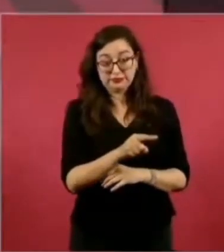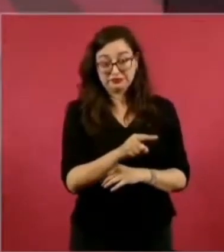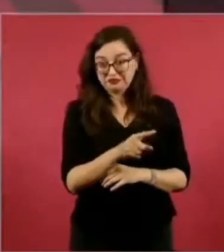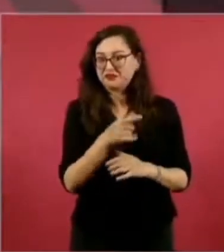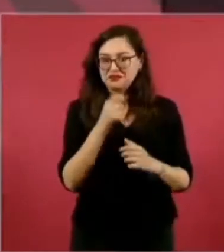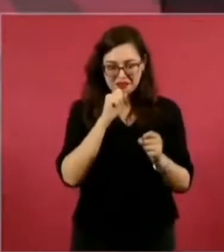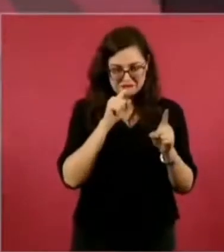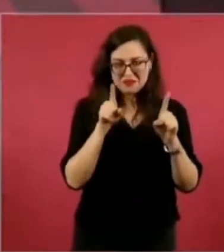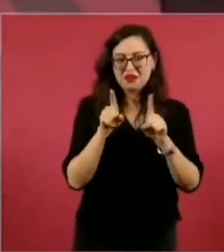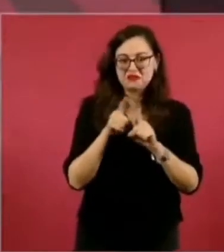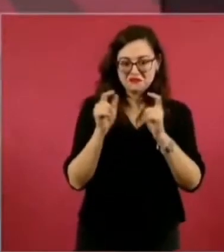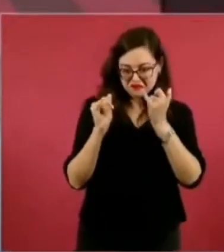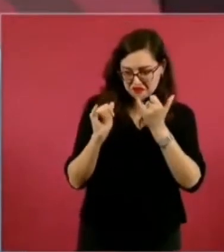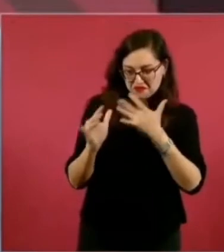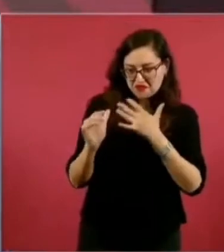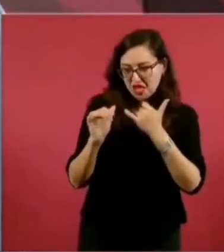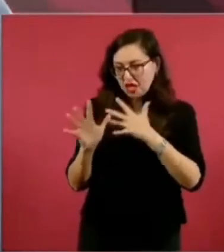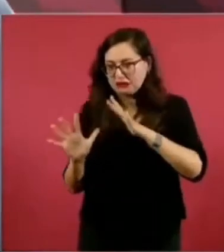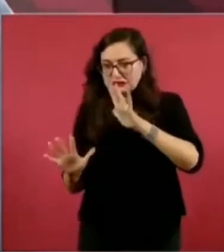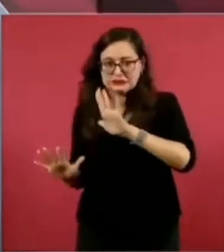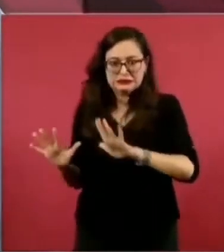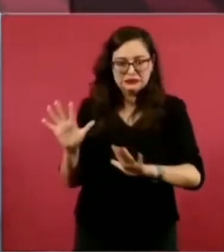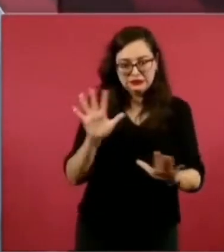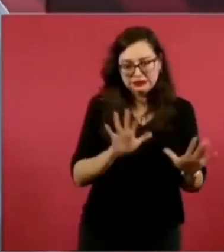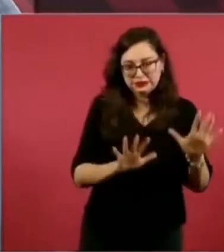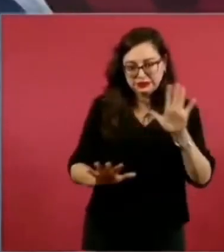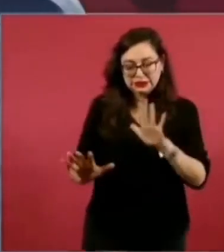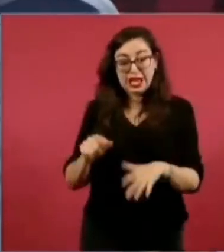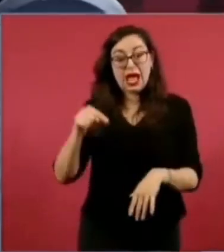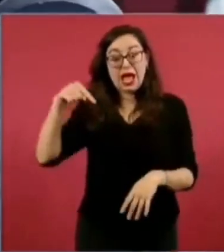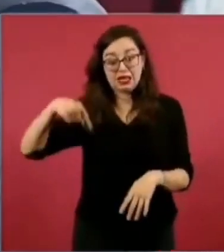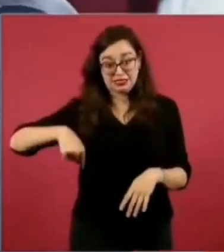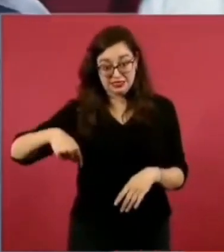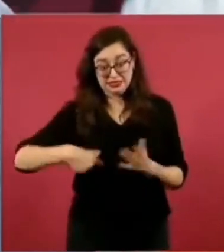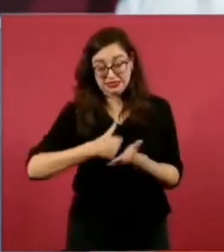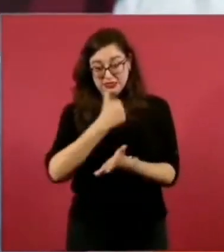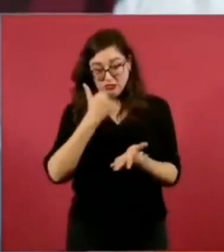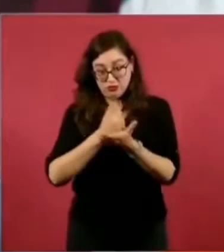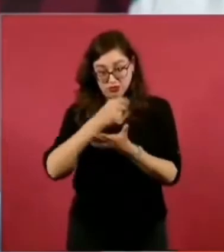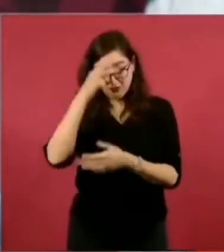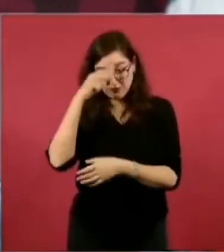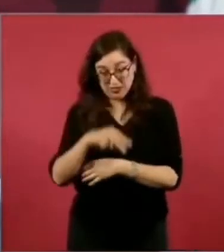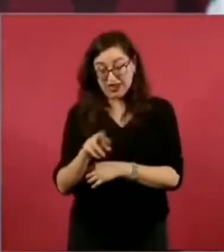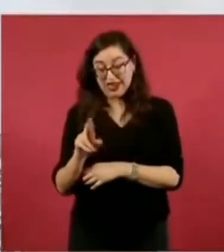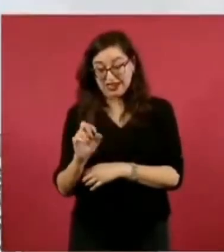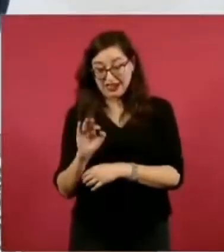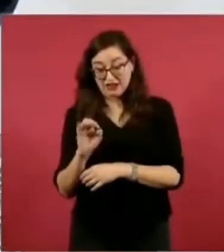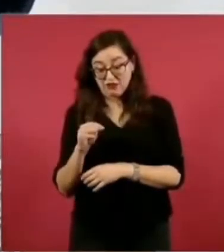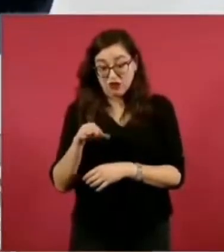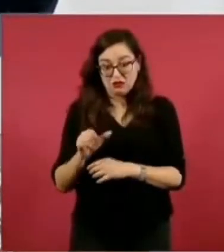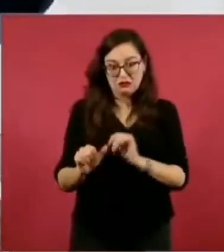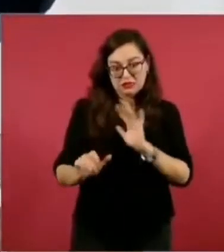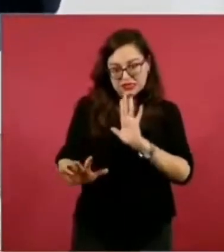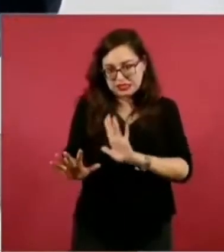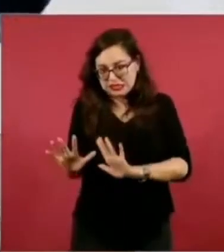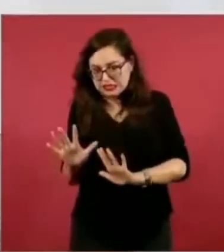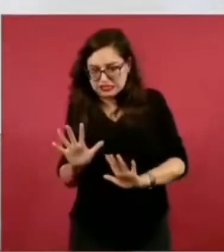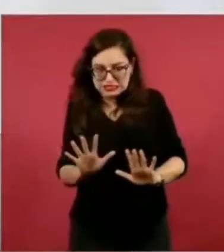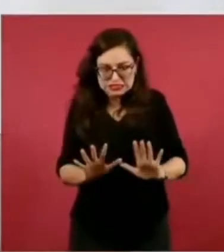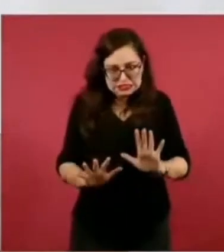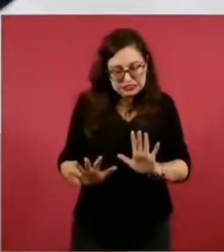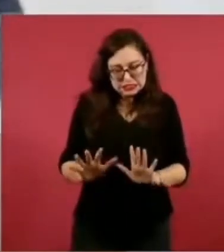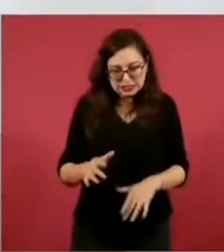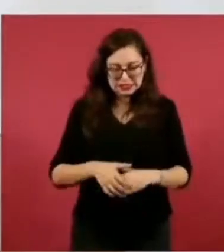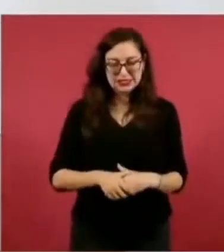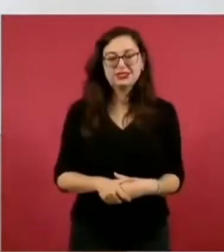acá el Reforma, me acuerdo que en las manifestaciones, ya lo